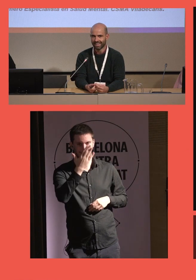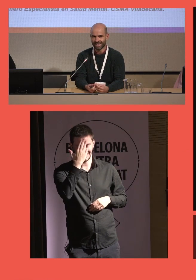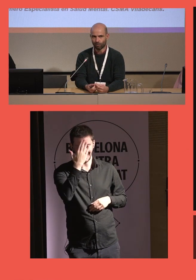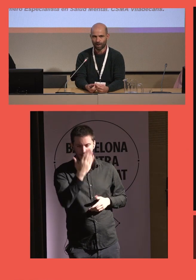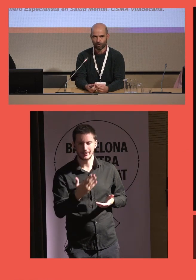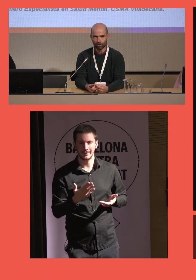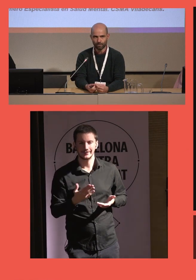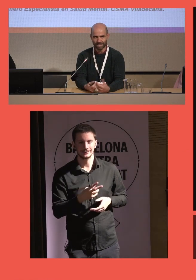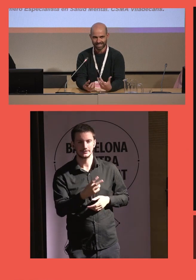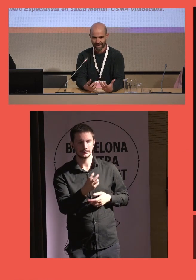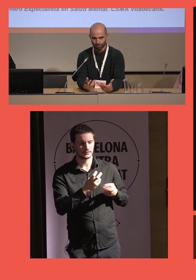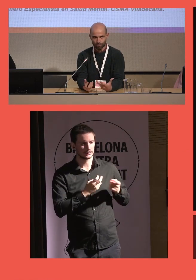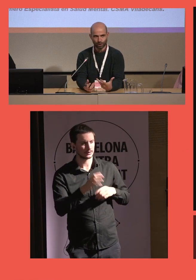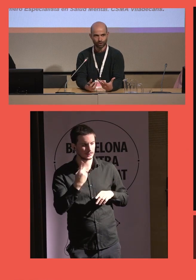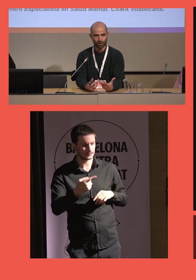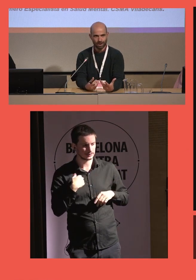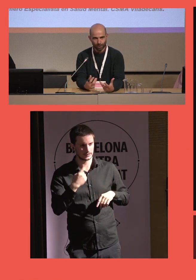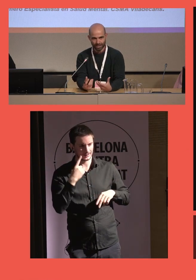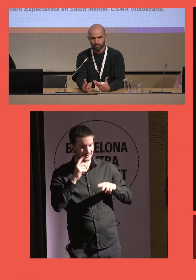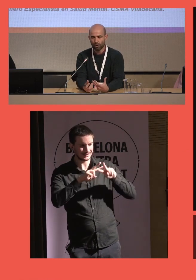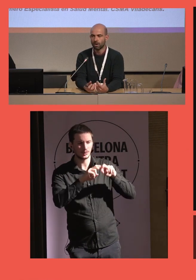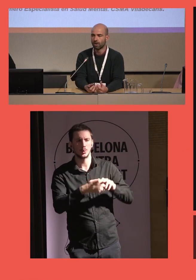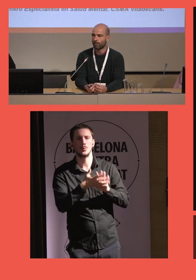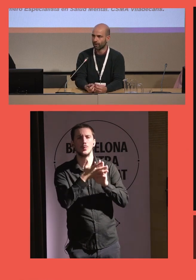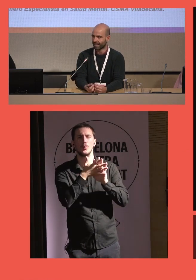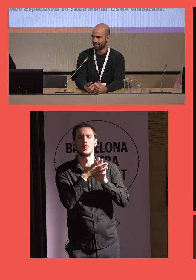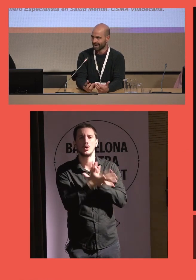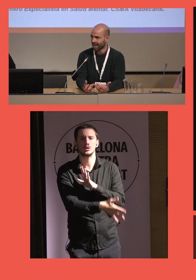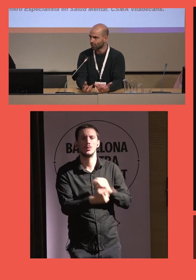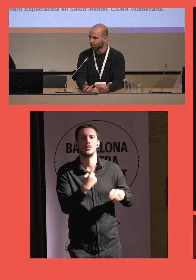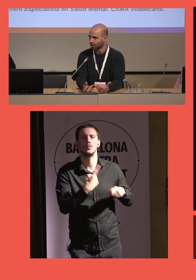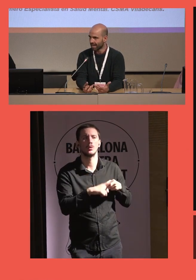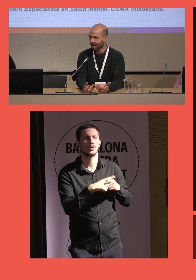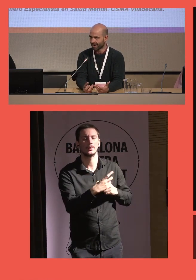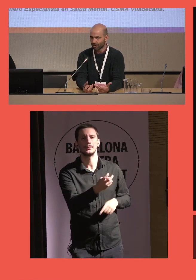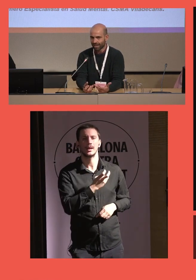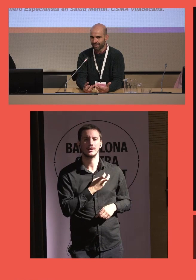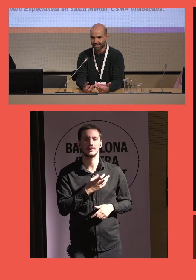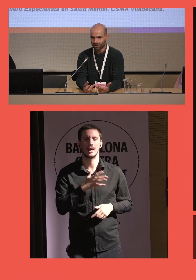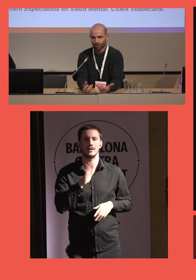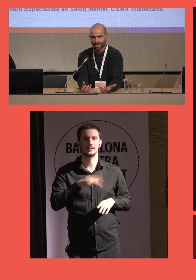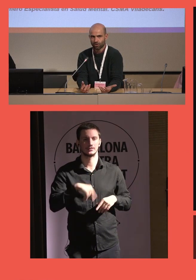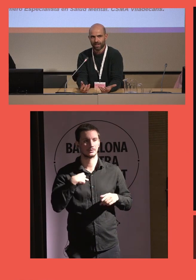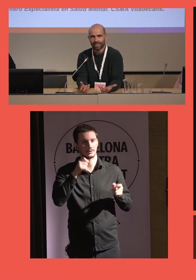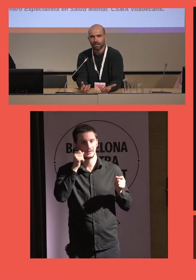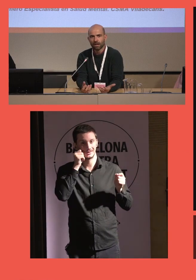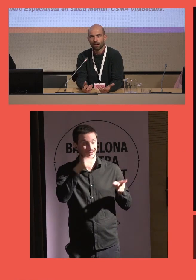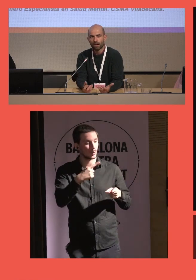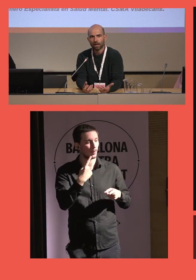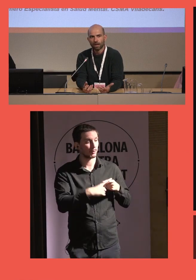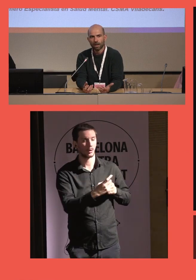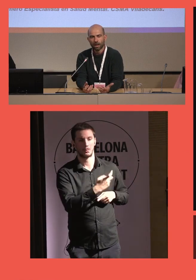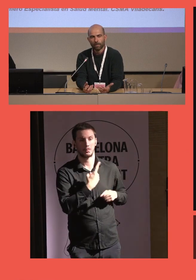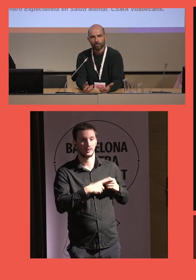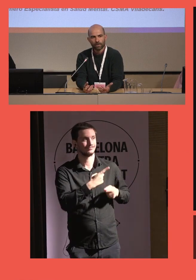y cuando investigabas un poquito en el motivo por el que venía a la consulta, encontrabas que solo había soledad.